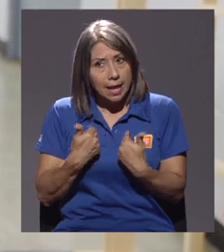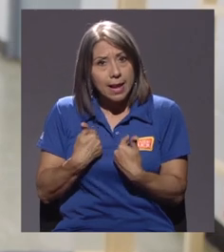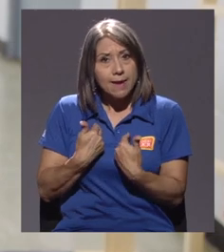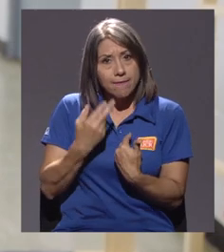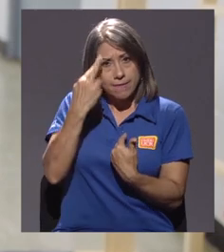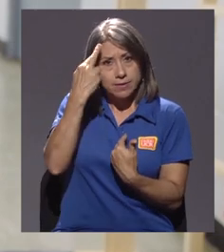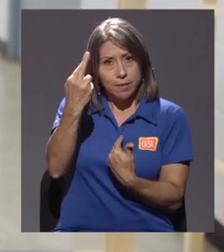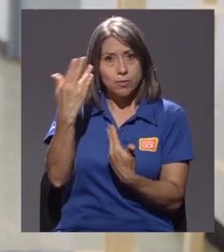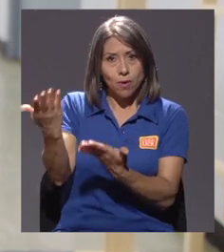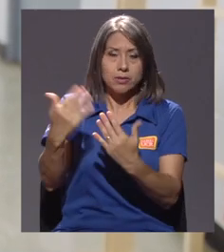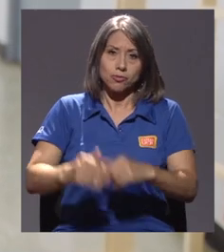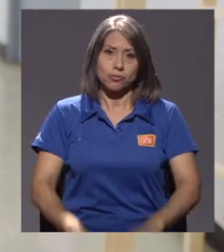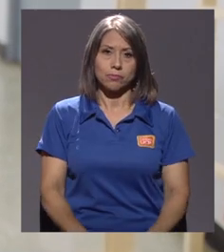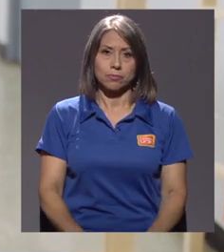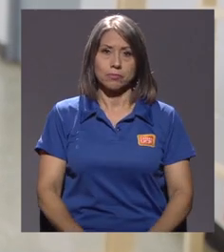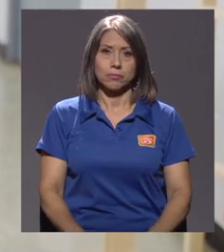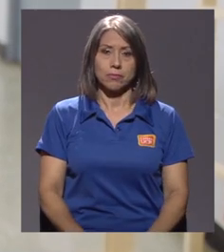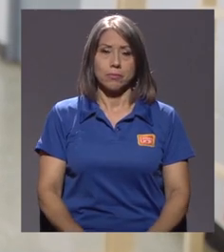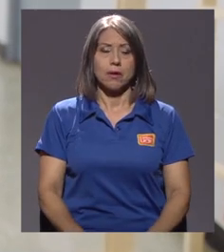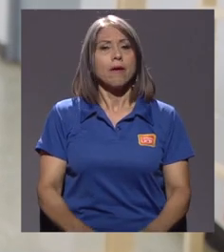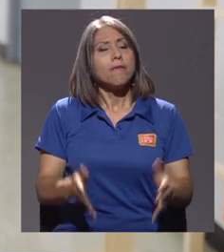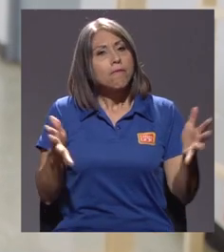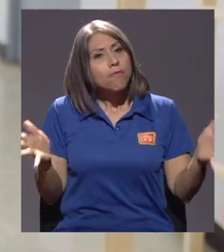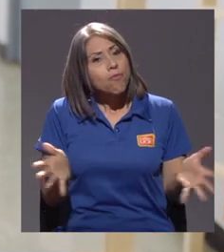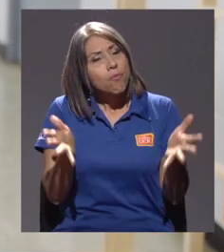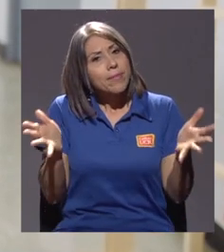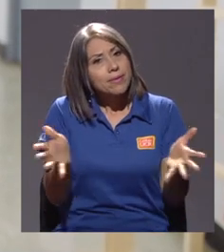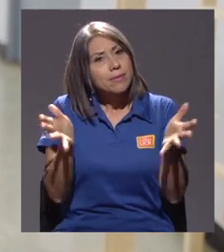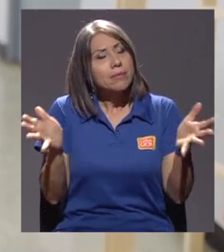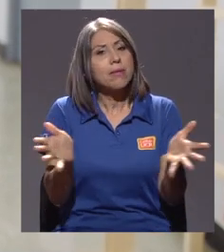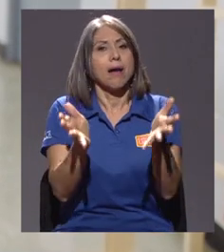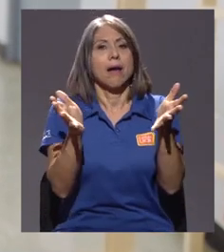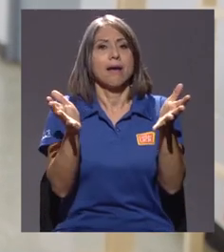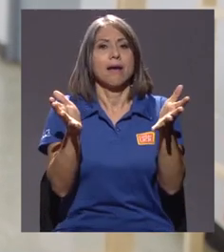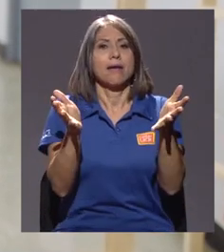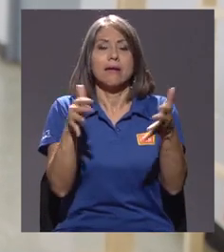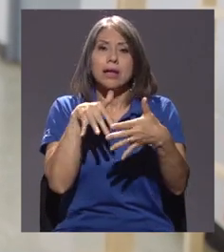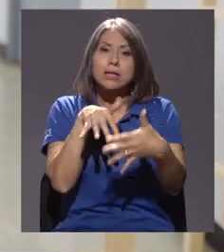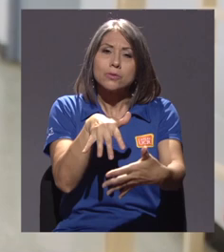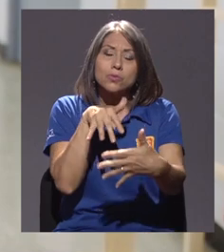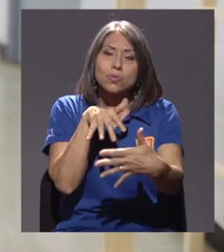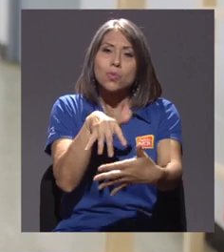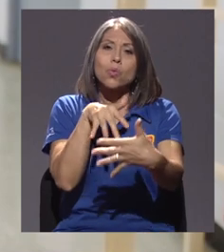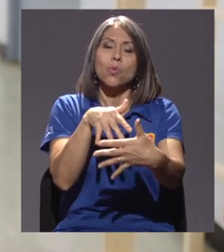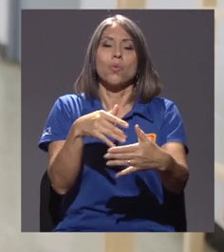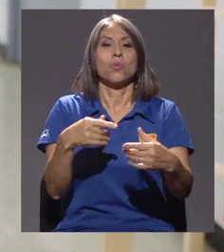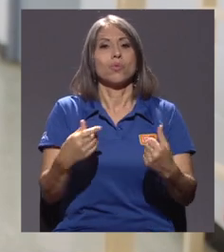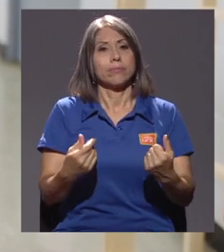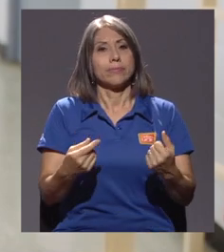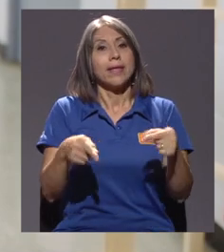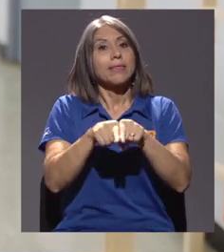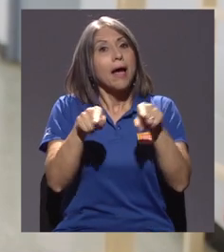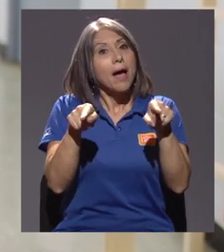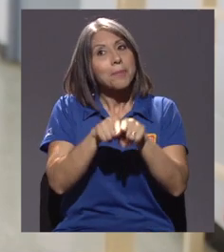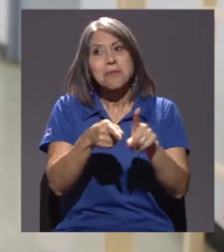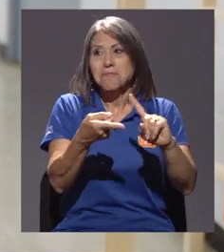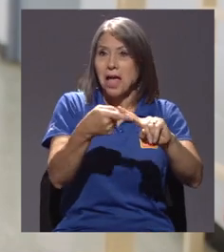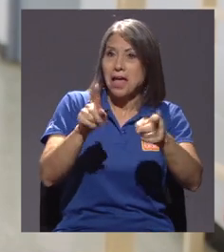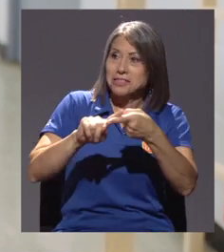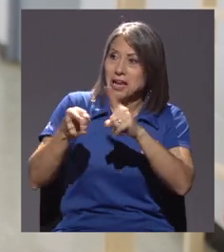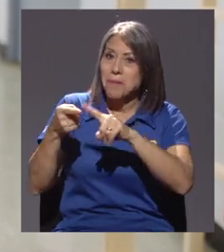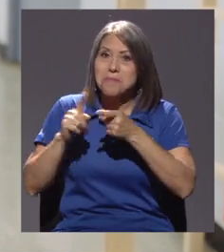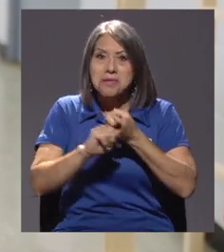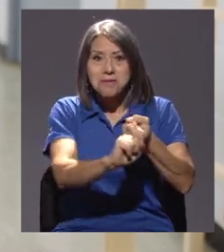de respeto hacia ellos. Fomentar un poco lo que es el estudio, también hacer amigos,